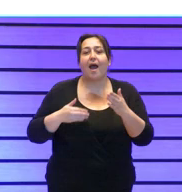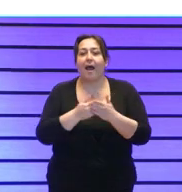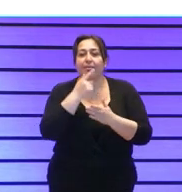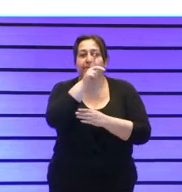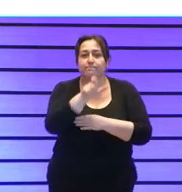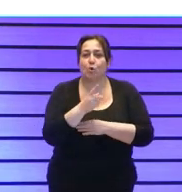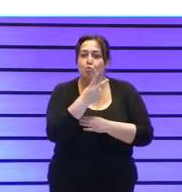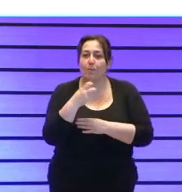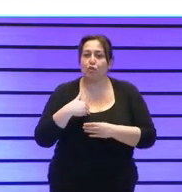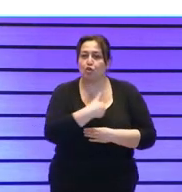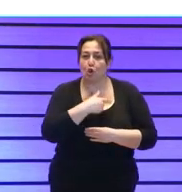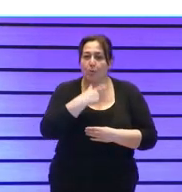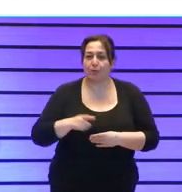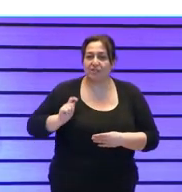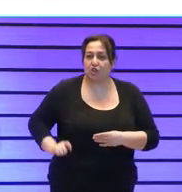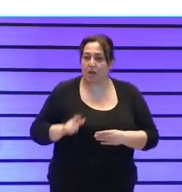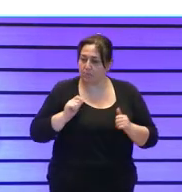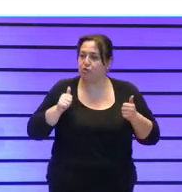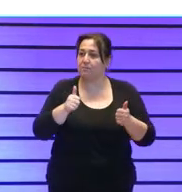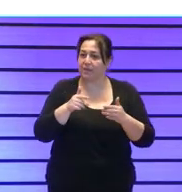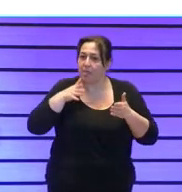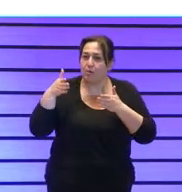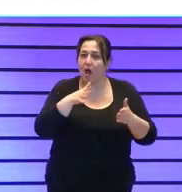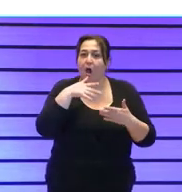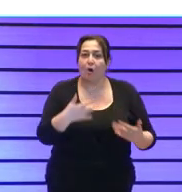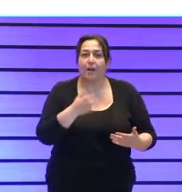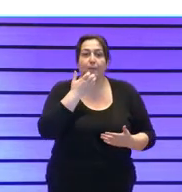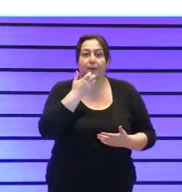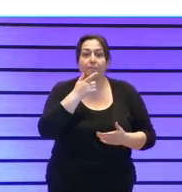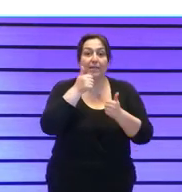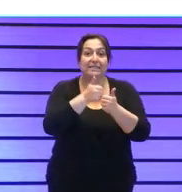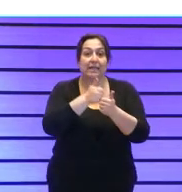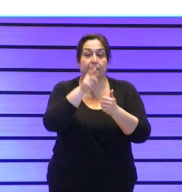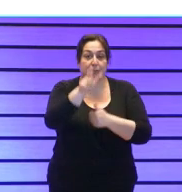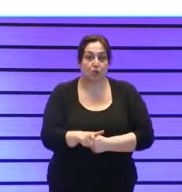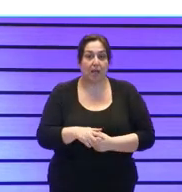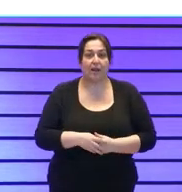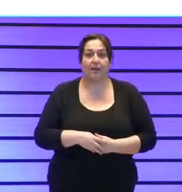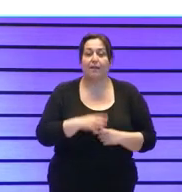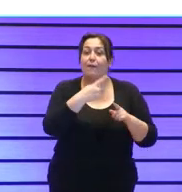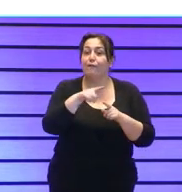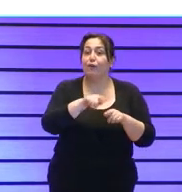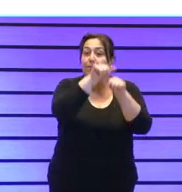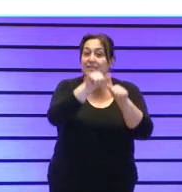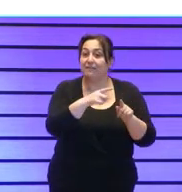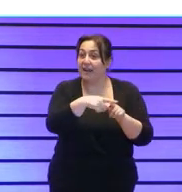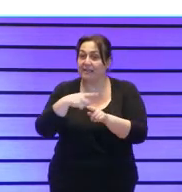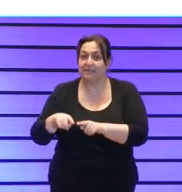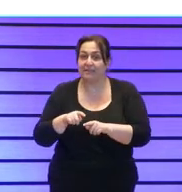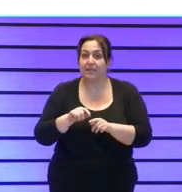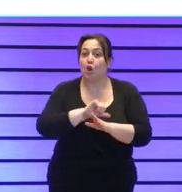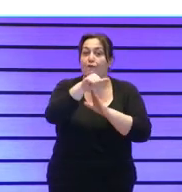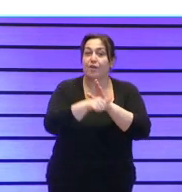figuras y roles profesionales que estamos empezando a abordar, ejemplo, la asistencia personal, hacia formas diferentes de configurar